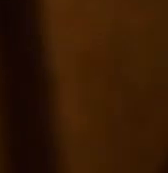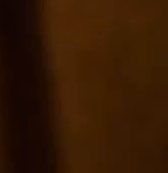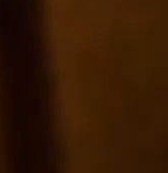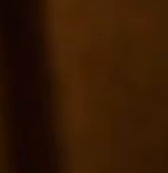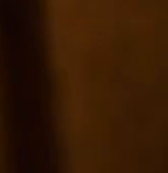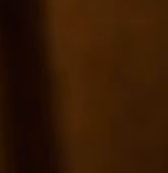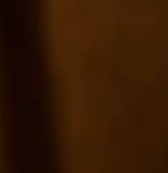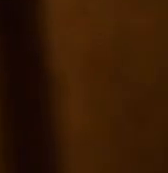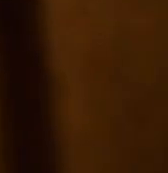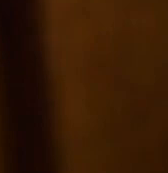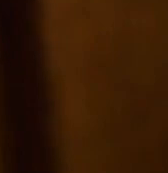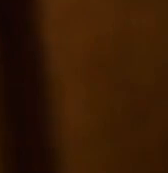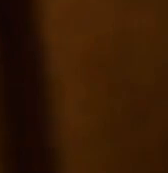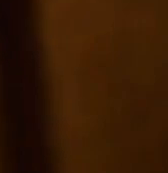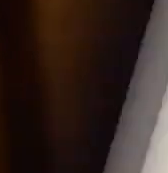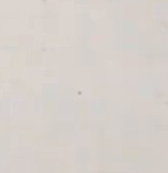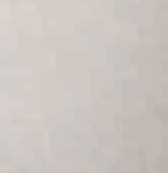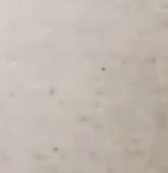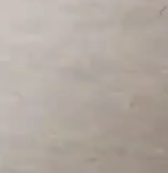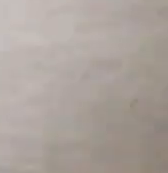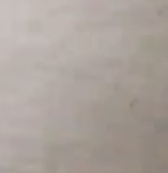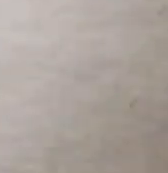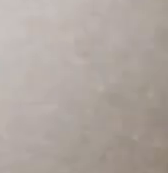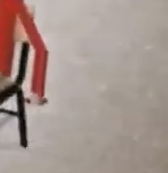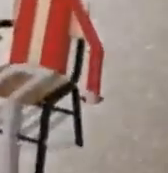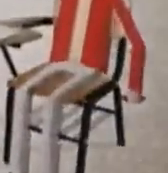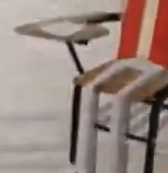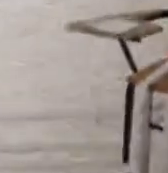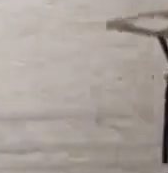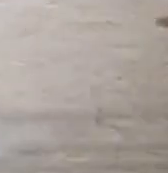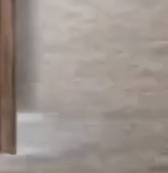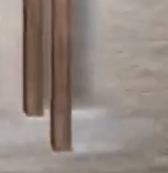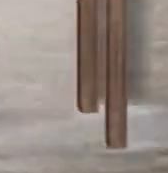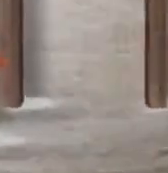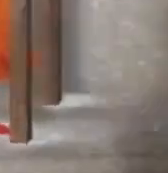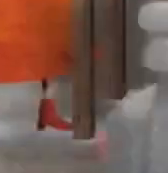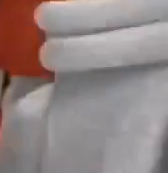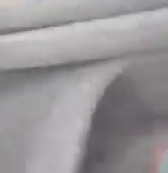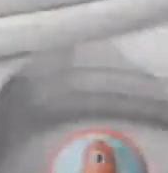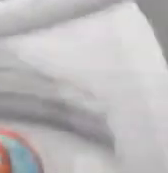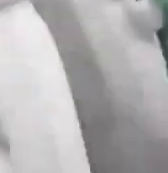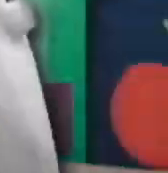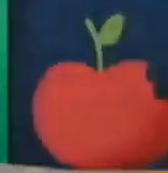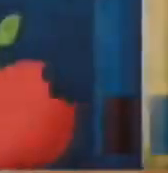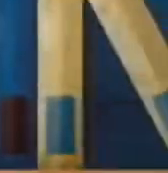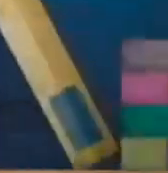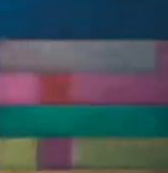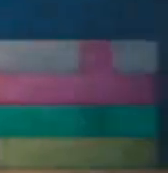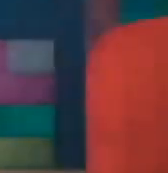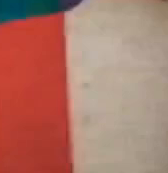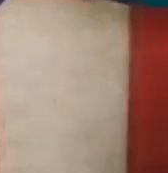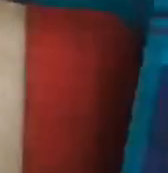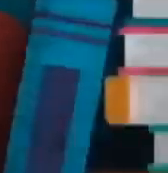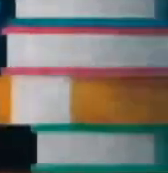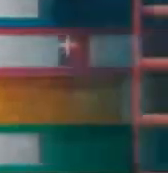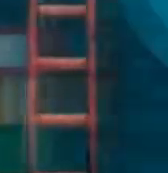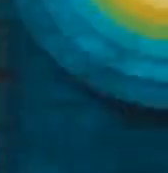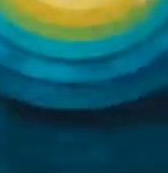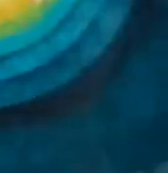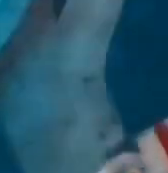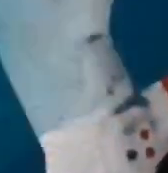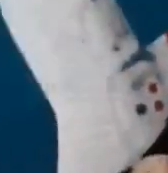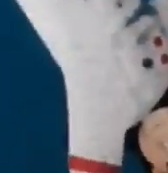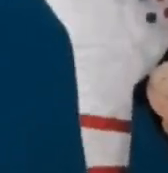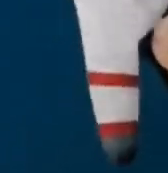Pidió a los chicos que a la hora del recreo se encontraran en la biblioteca. Empezó planteando el problema, a ver si el culpable se declaraba,